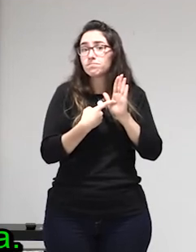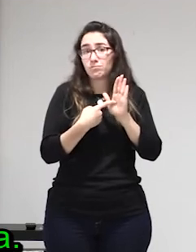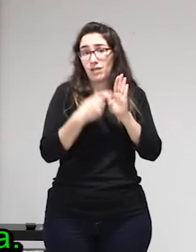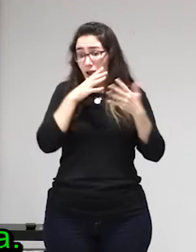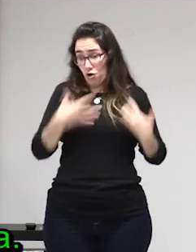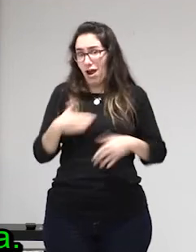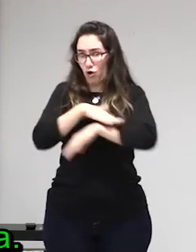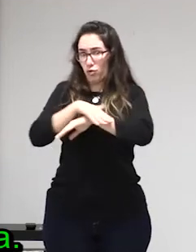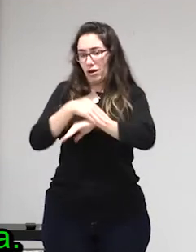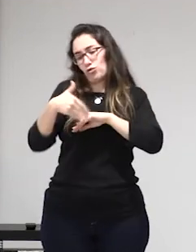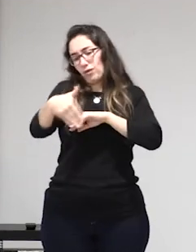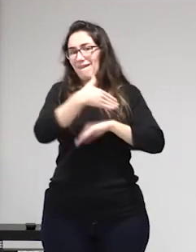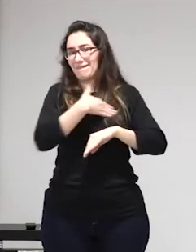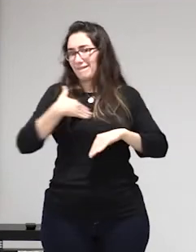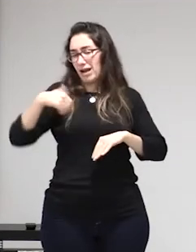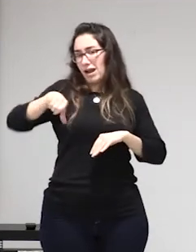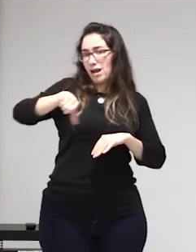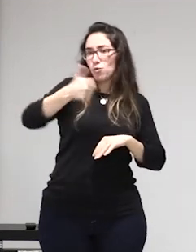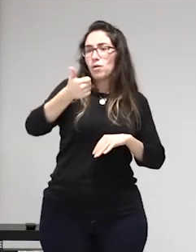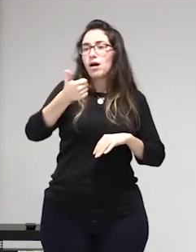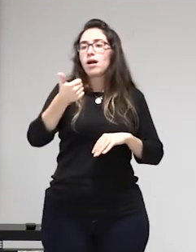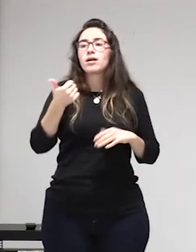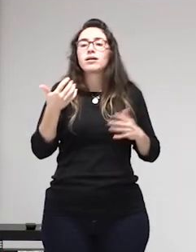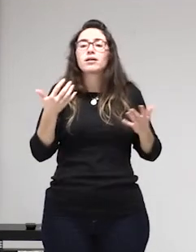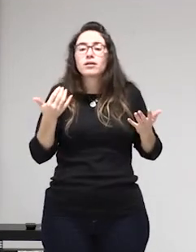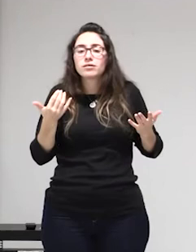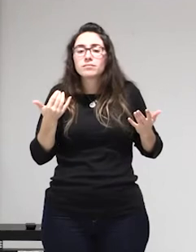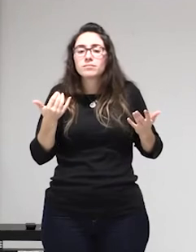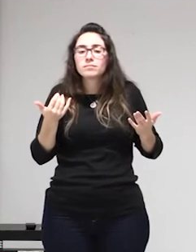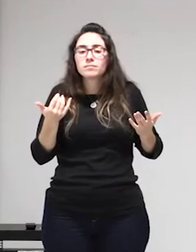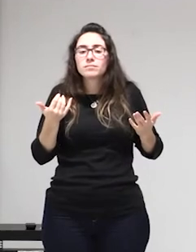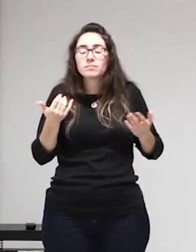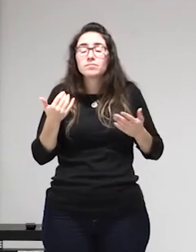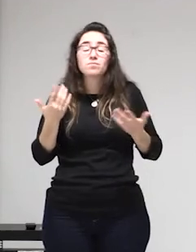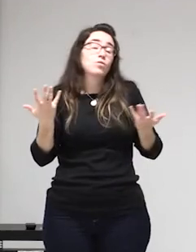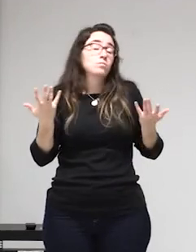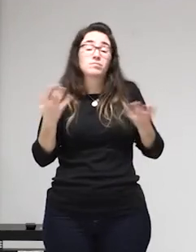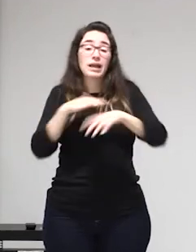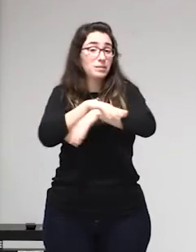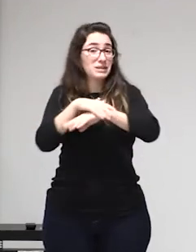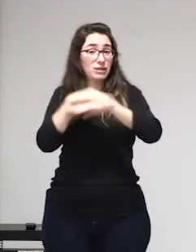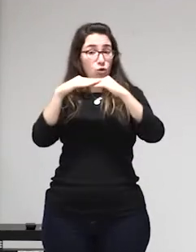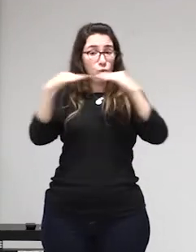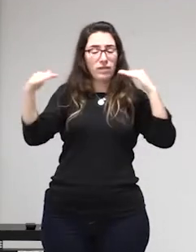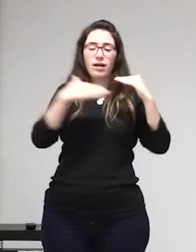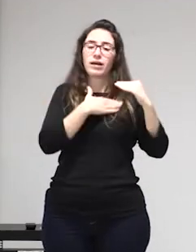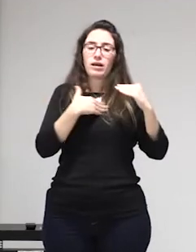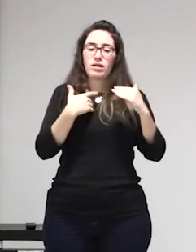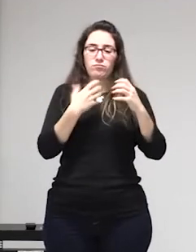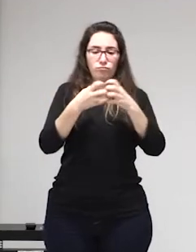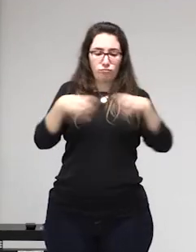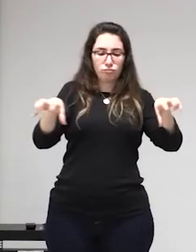arraigo a cualquier persona y ahora yo me pregunto por qué no se hace esto con cualquier persona en situación irregular es que estamos